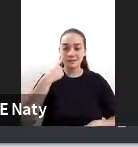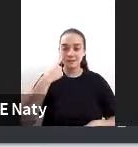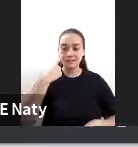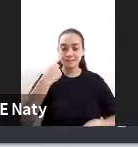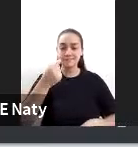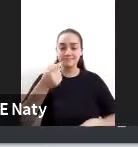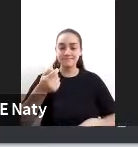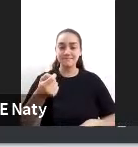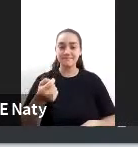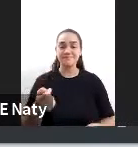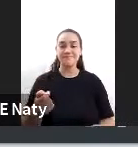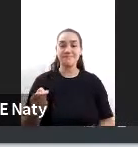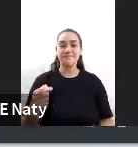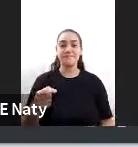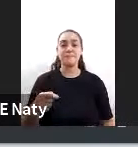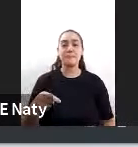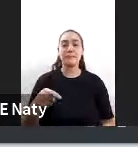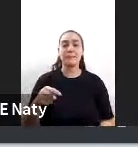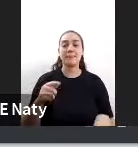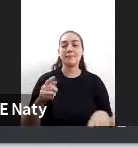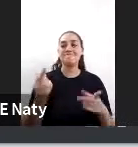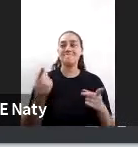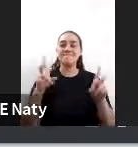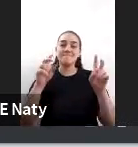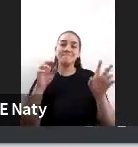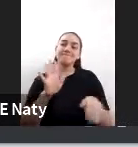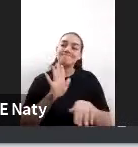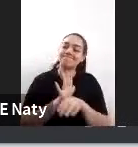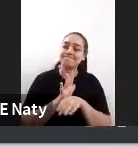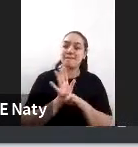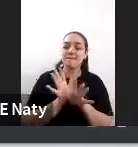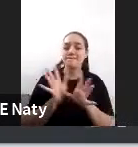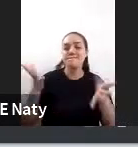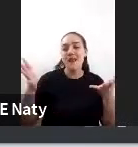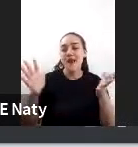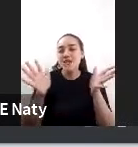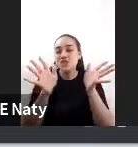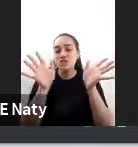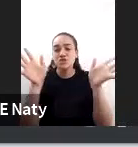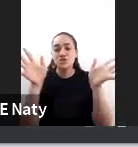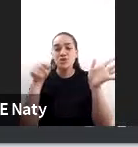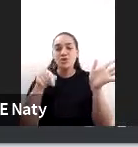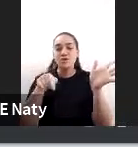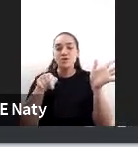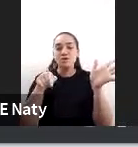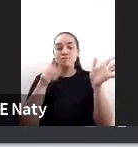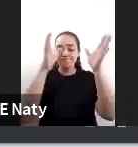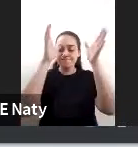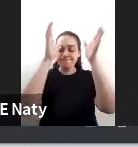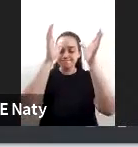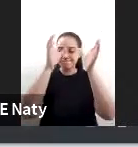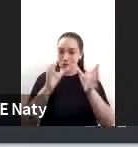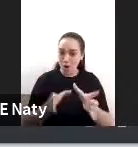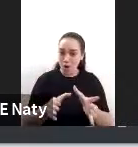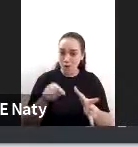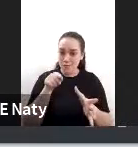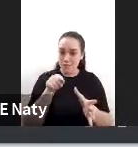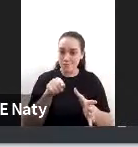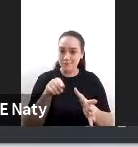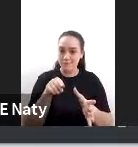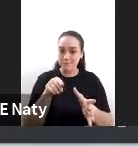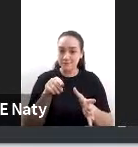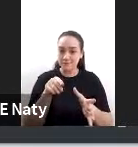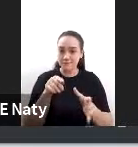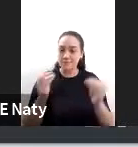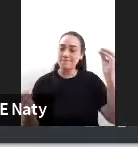óptica que tiene brazos de alguna manera alrededor de toda esa columna vertebral que es la desagregación